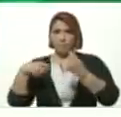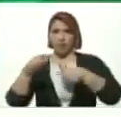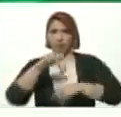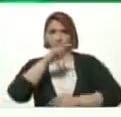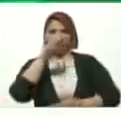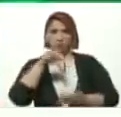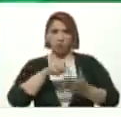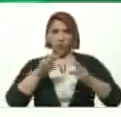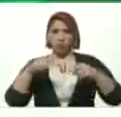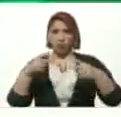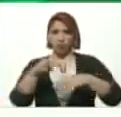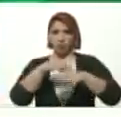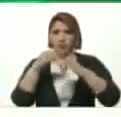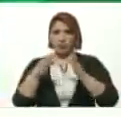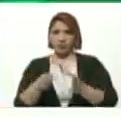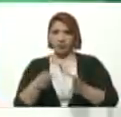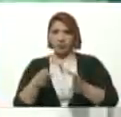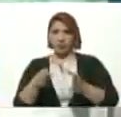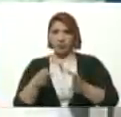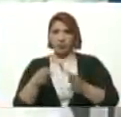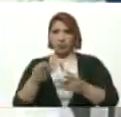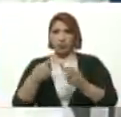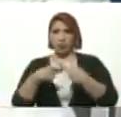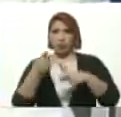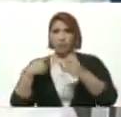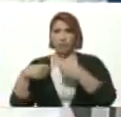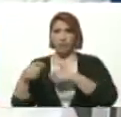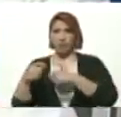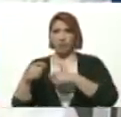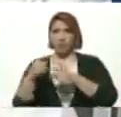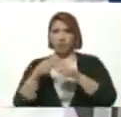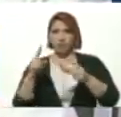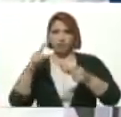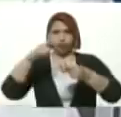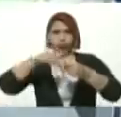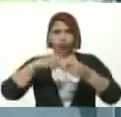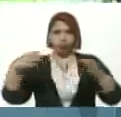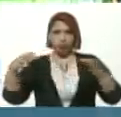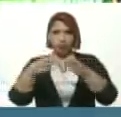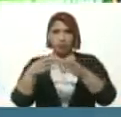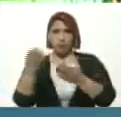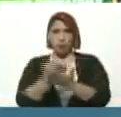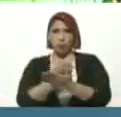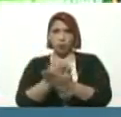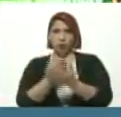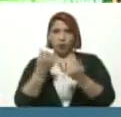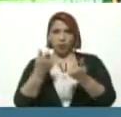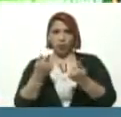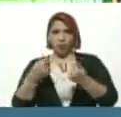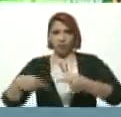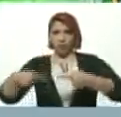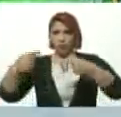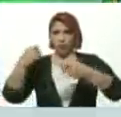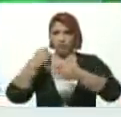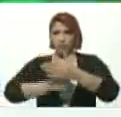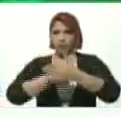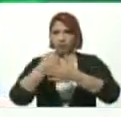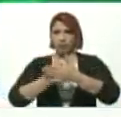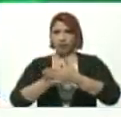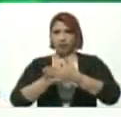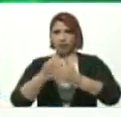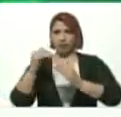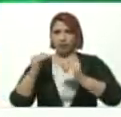Nueva Ministra De Comercio Para incorporarse Al equipo Económico A la batalla Por la